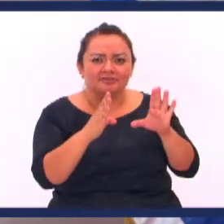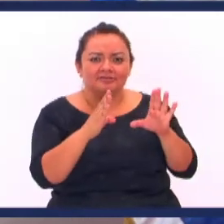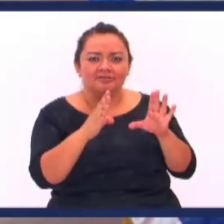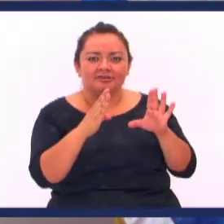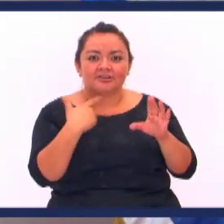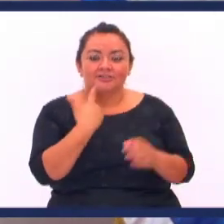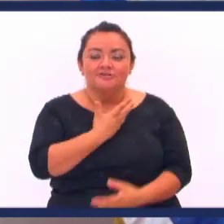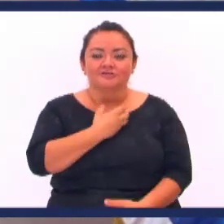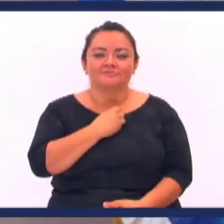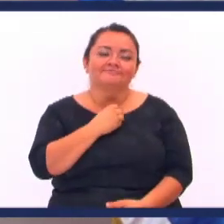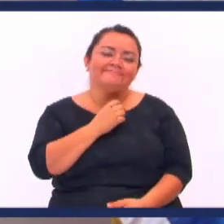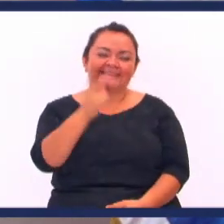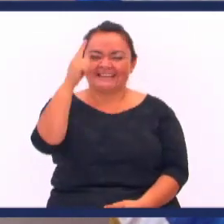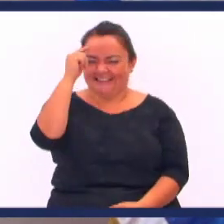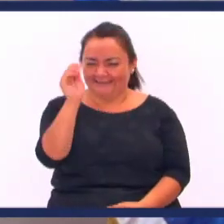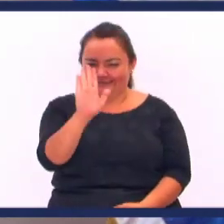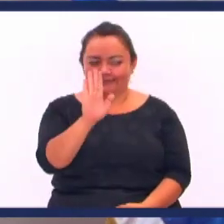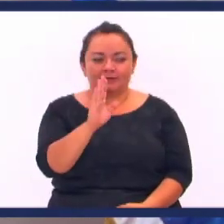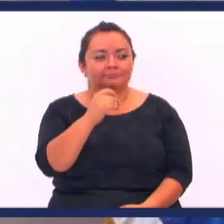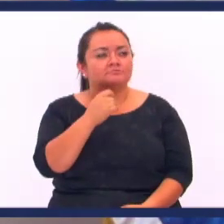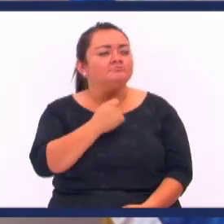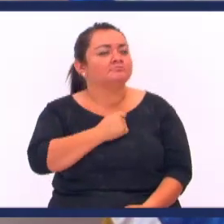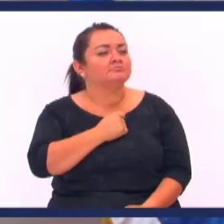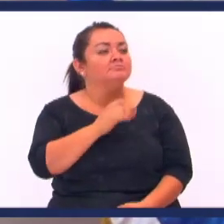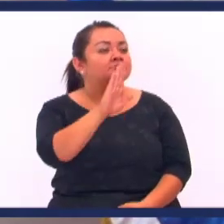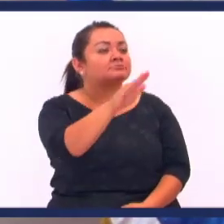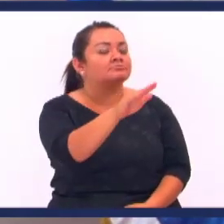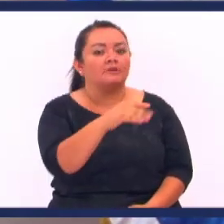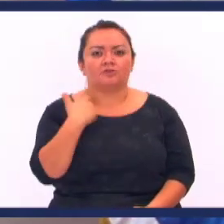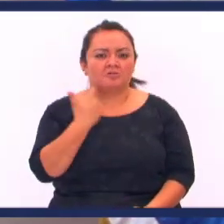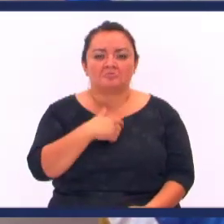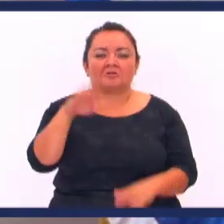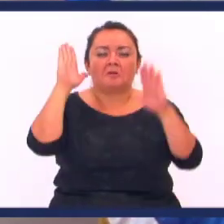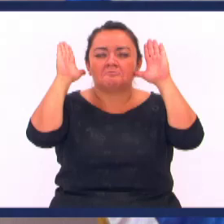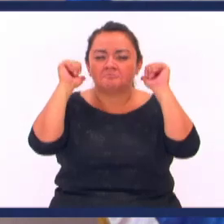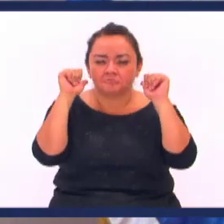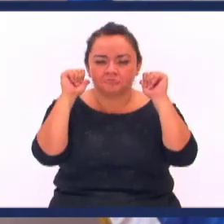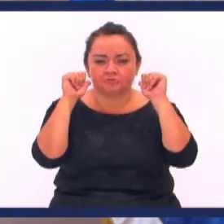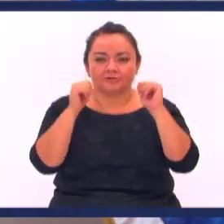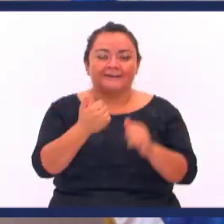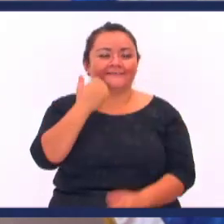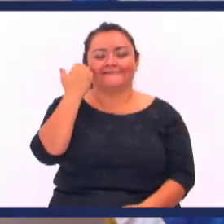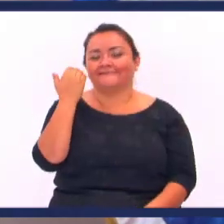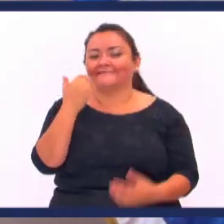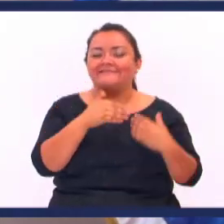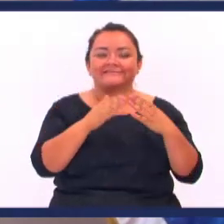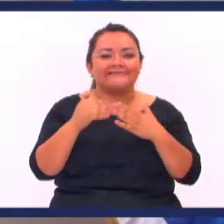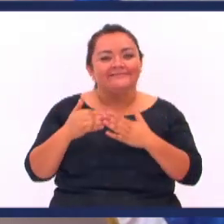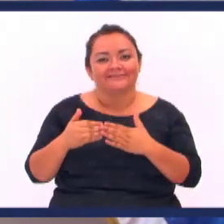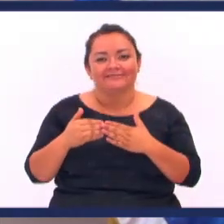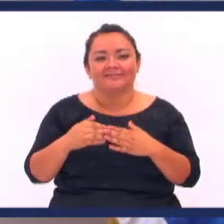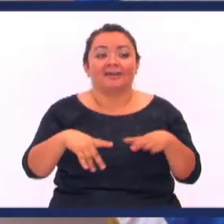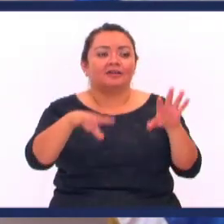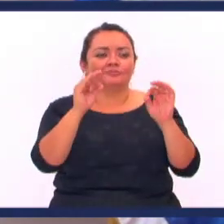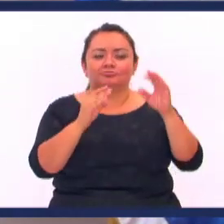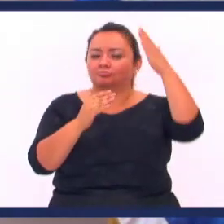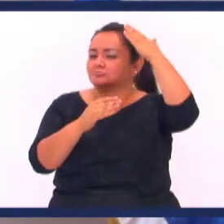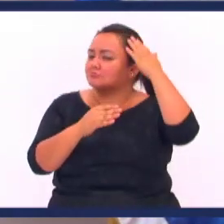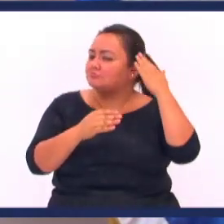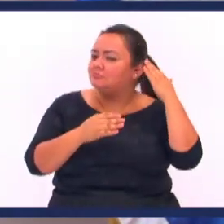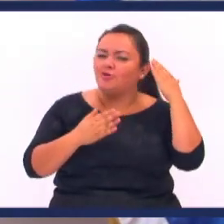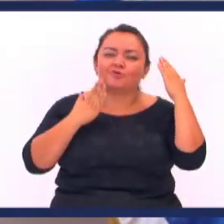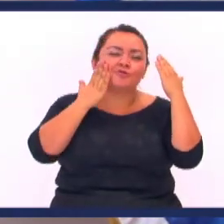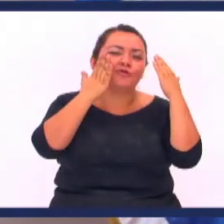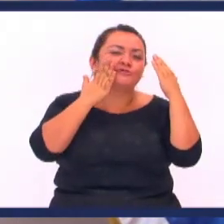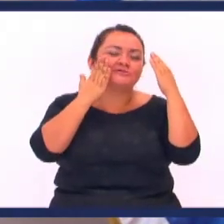llamar la atención En lugar de ser inteligentes Nos comportamos como bobos La juventud lo manifiesta De diferentes formas Unos se pintan el pelo